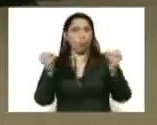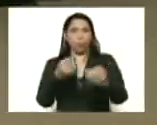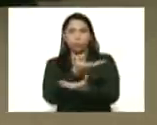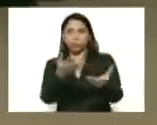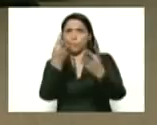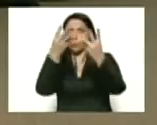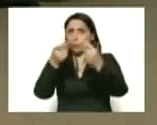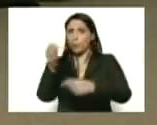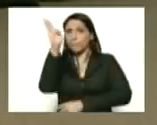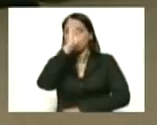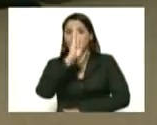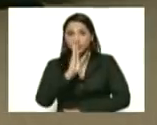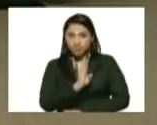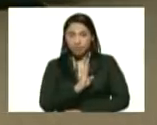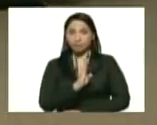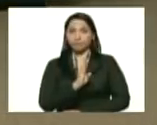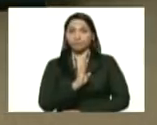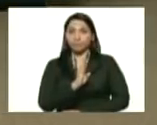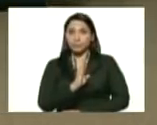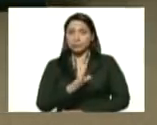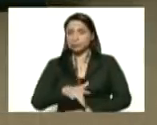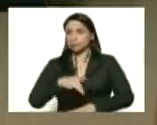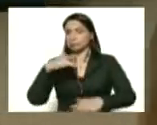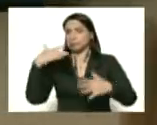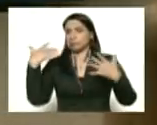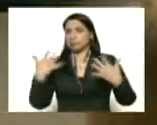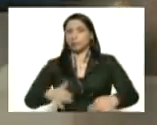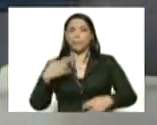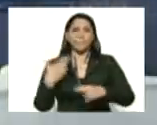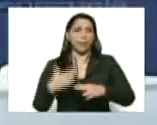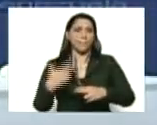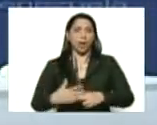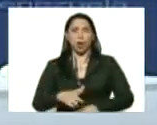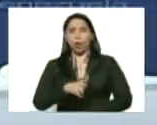Brasil. Drama. Tenemos ahí las imágenes.